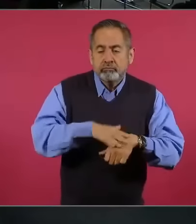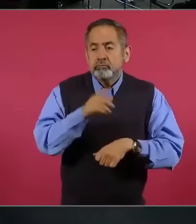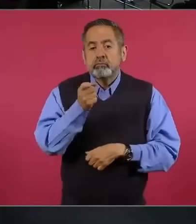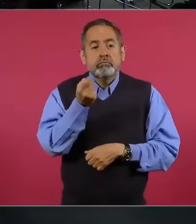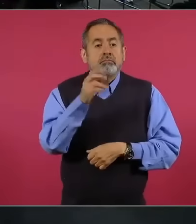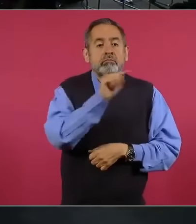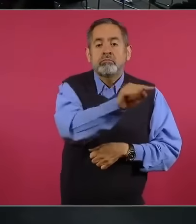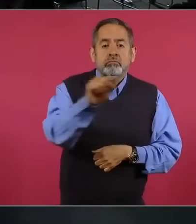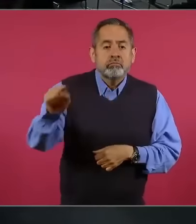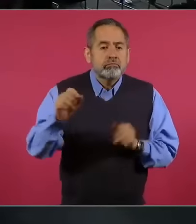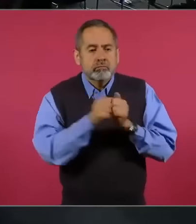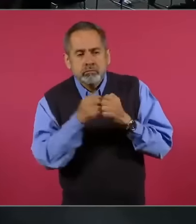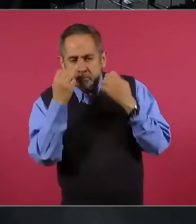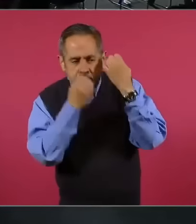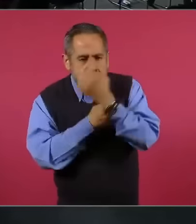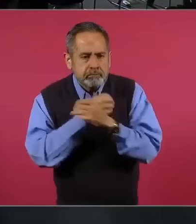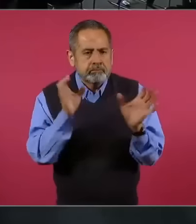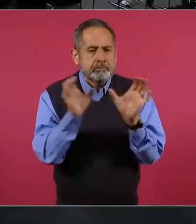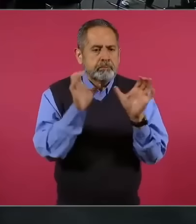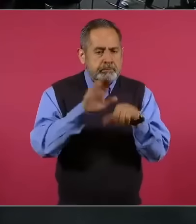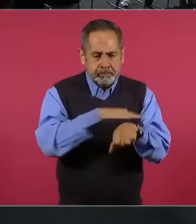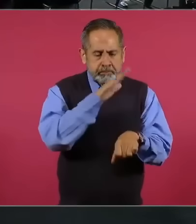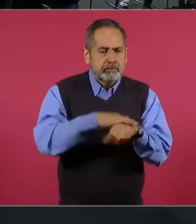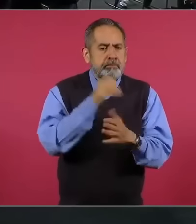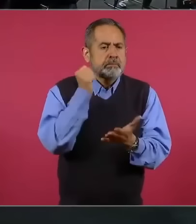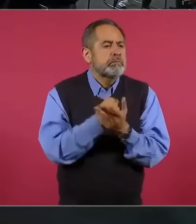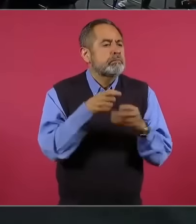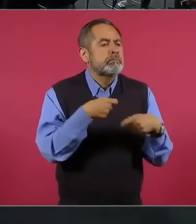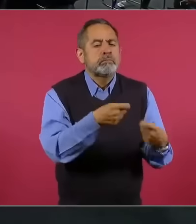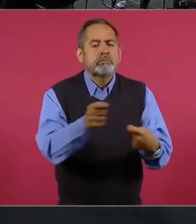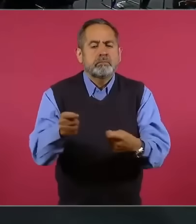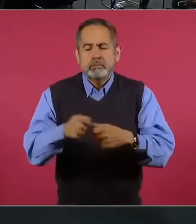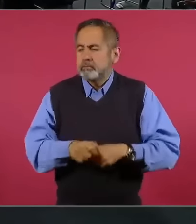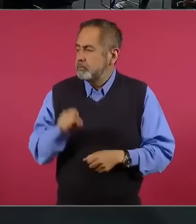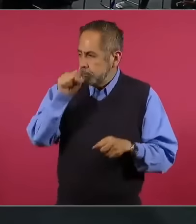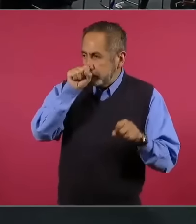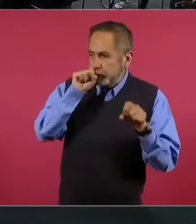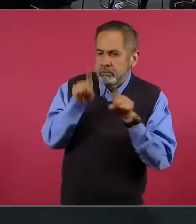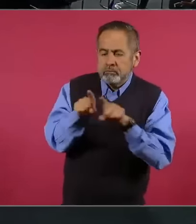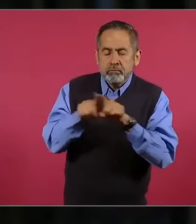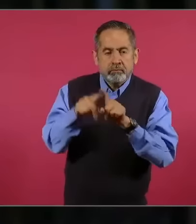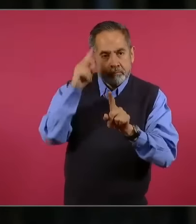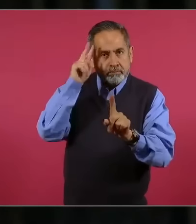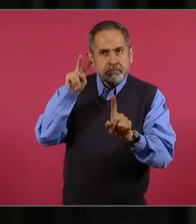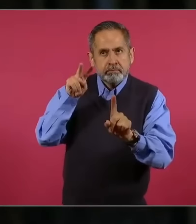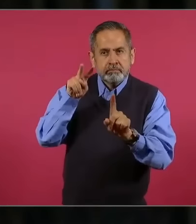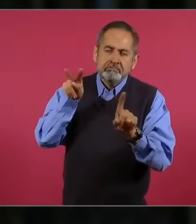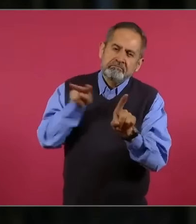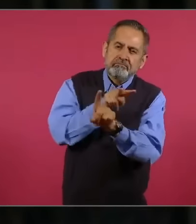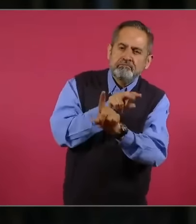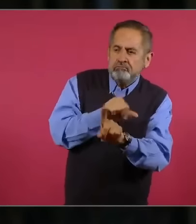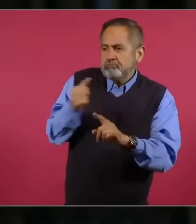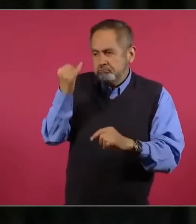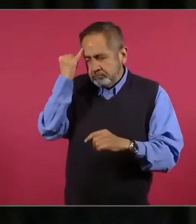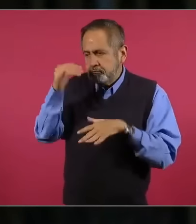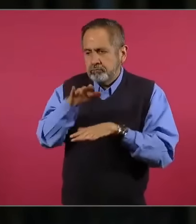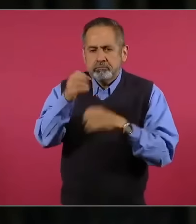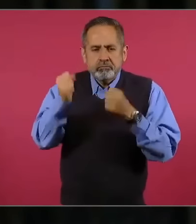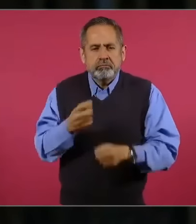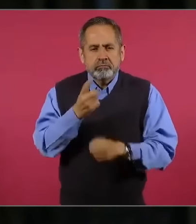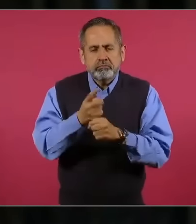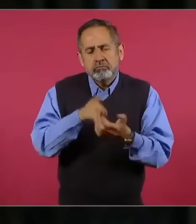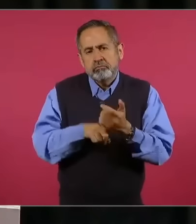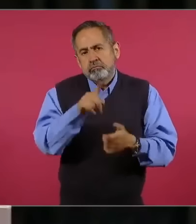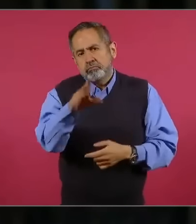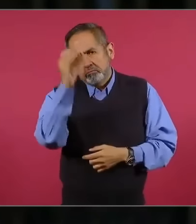fiscalías y también habló de cambiar el enfoque en la estrategia de seguridad. ¿Su opinión, presidente, al respecto? ¿Y